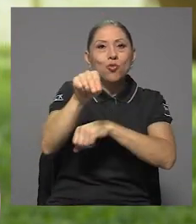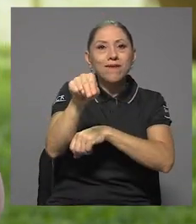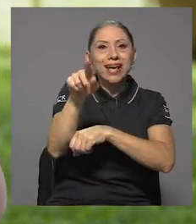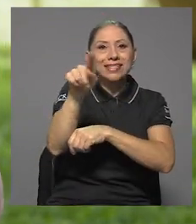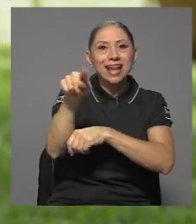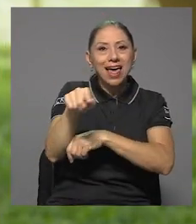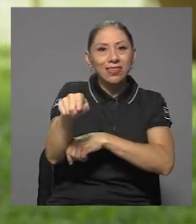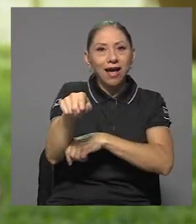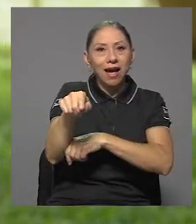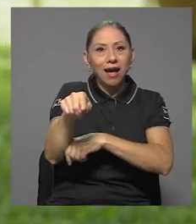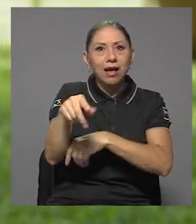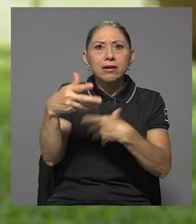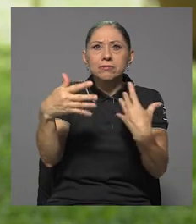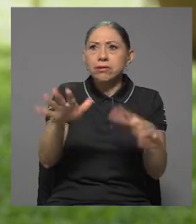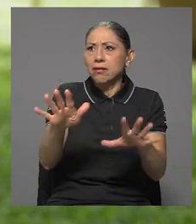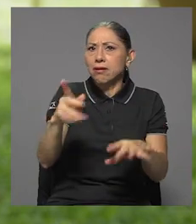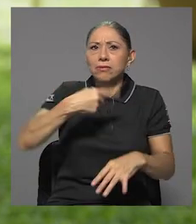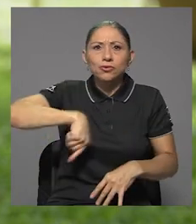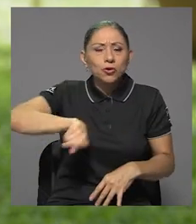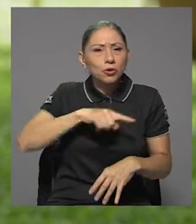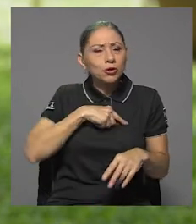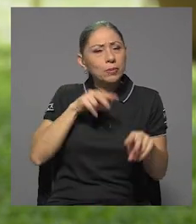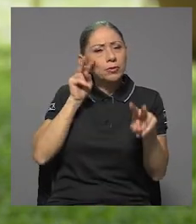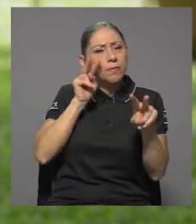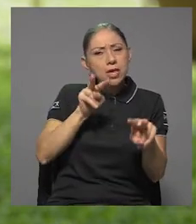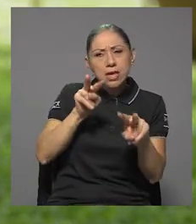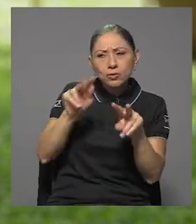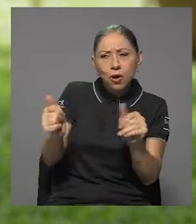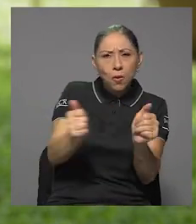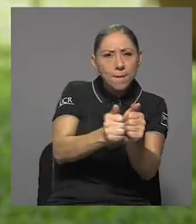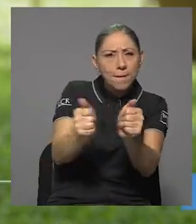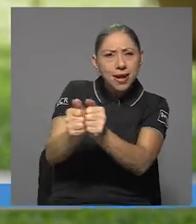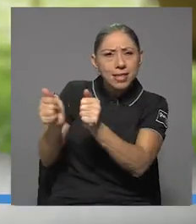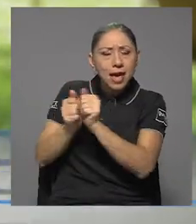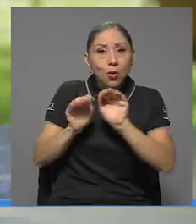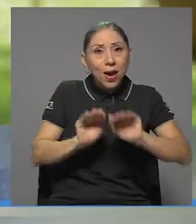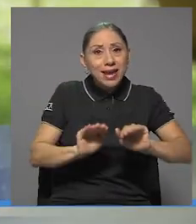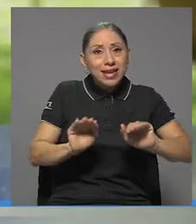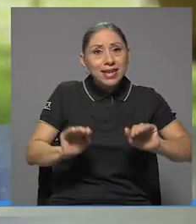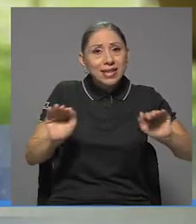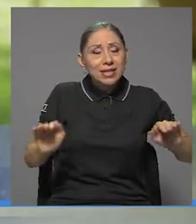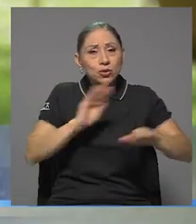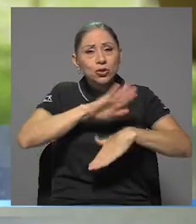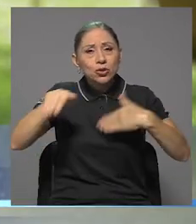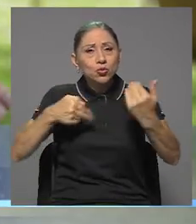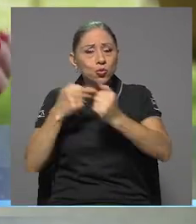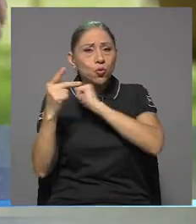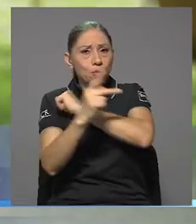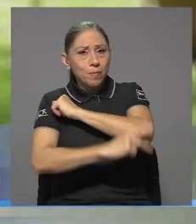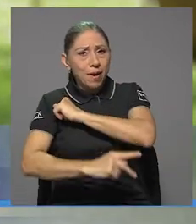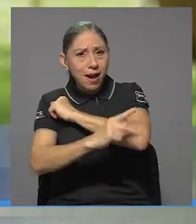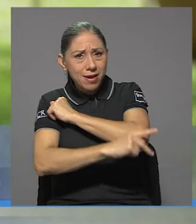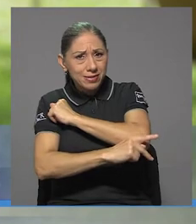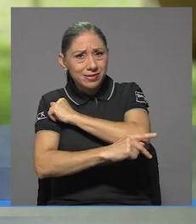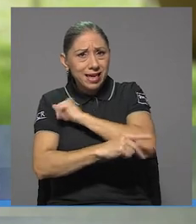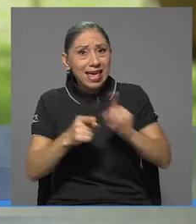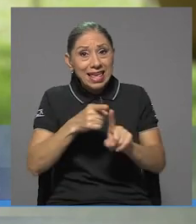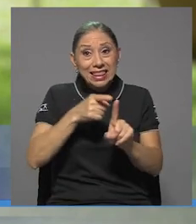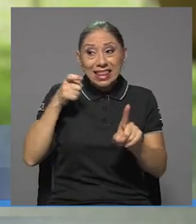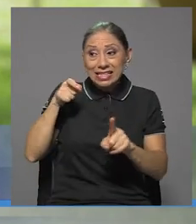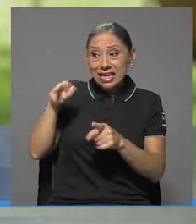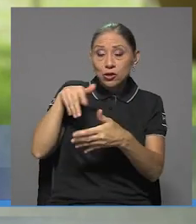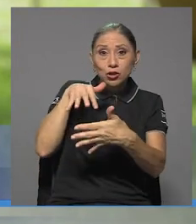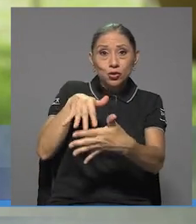Entonces hemos visto, acompañado, dado seguimiento a niños y niñas de todo el país que desde